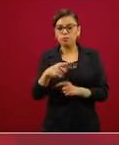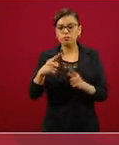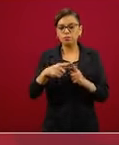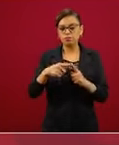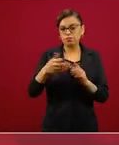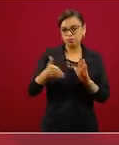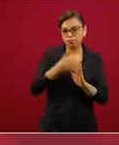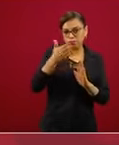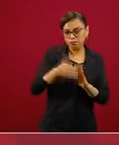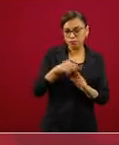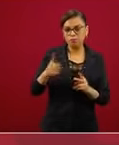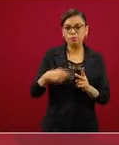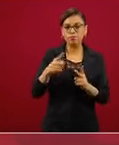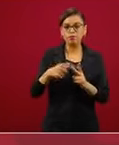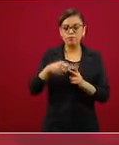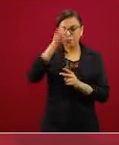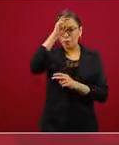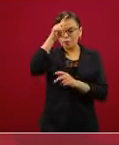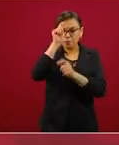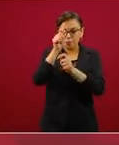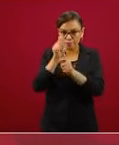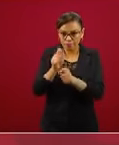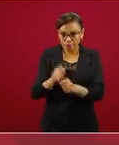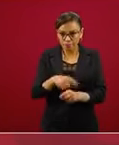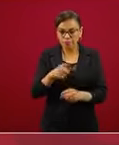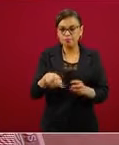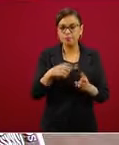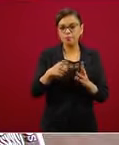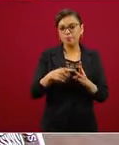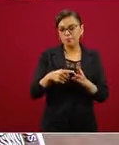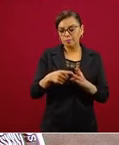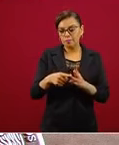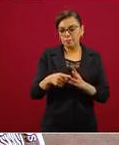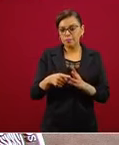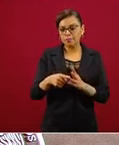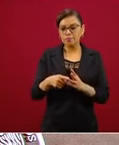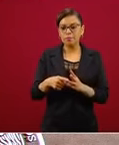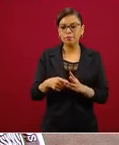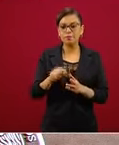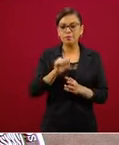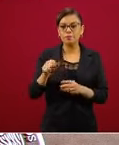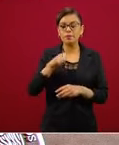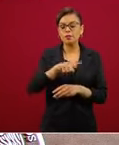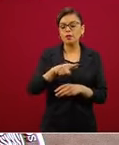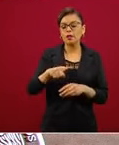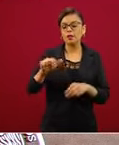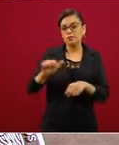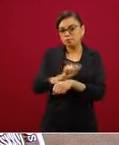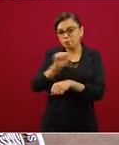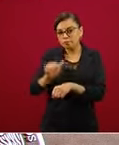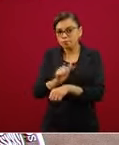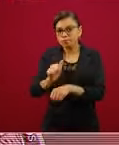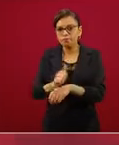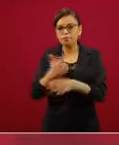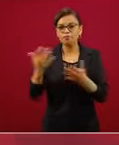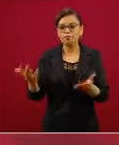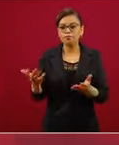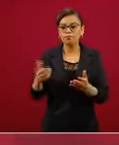el caso del sector minero, para el caso de la industria automotriz, aeroespacial,